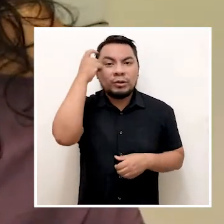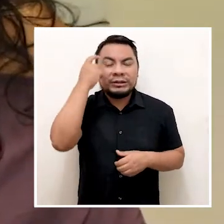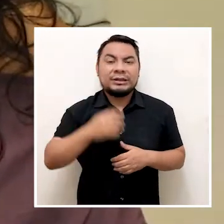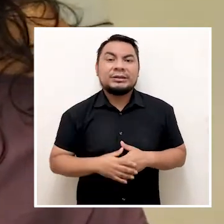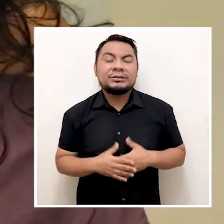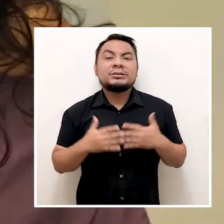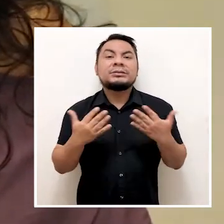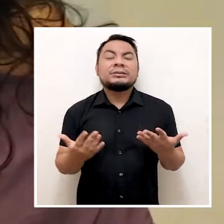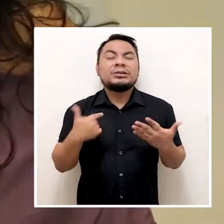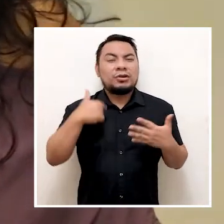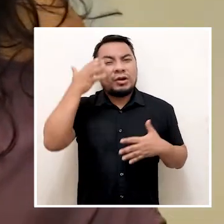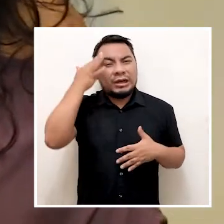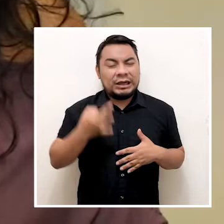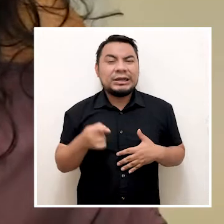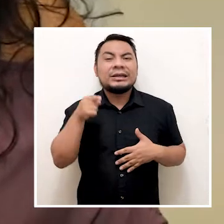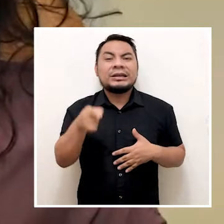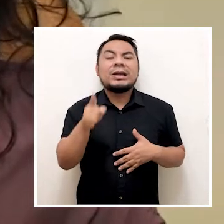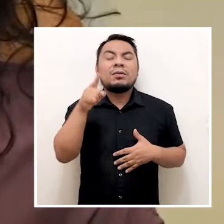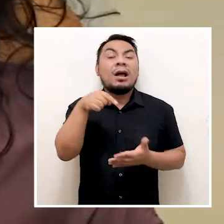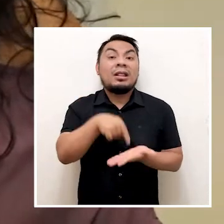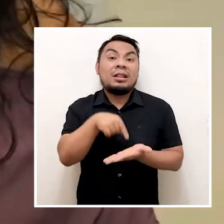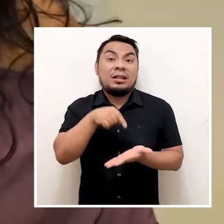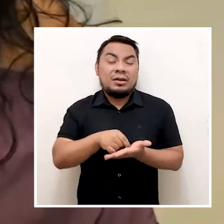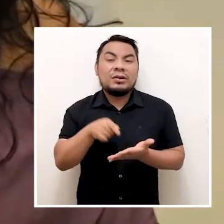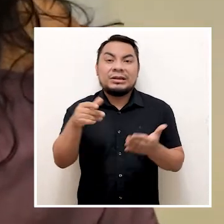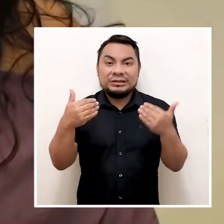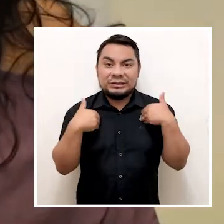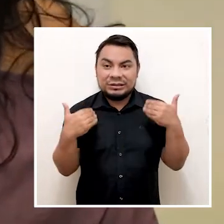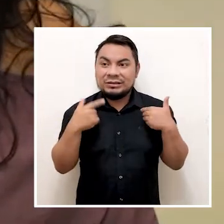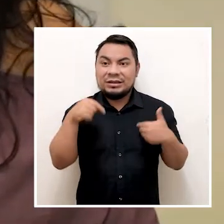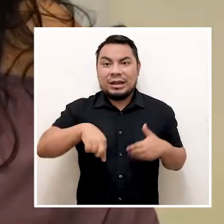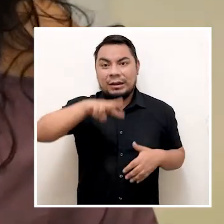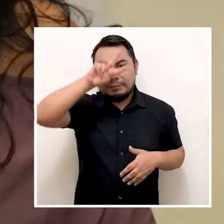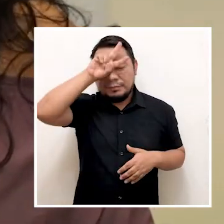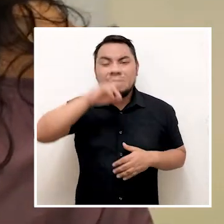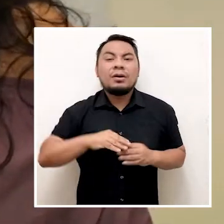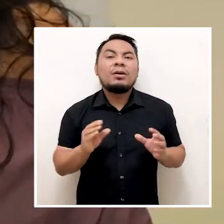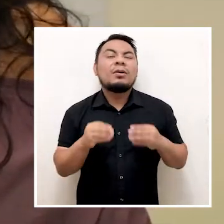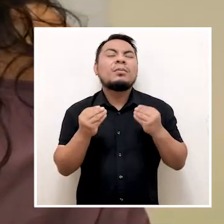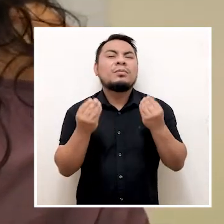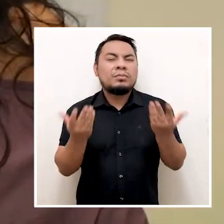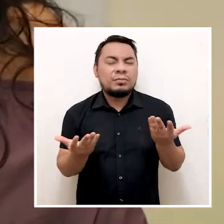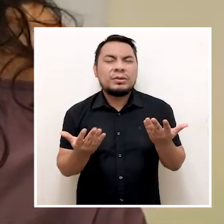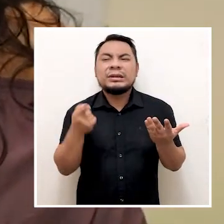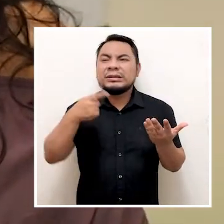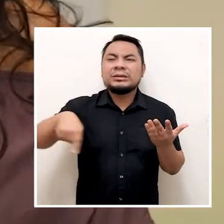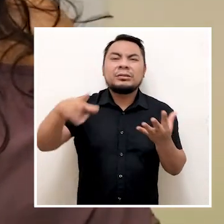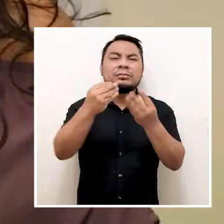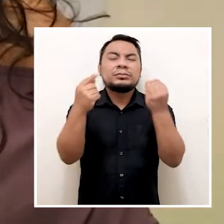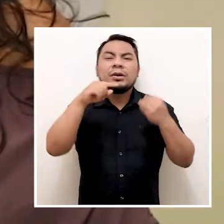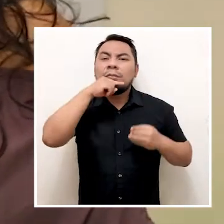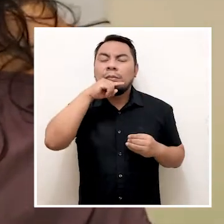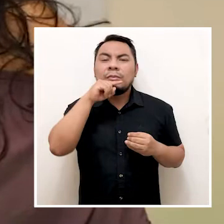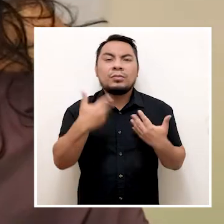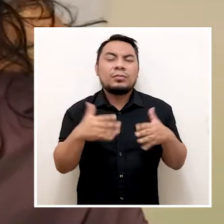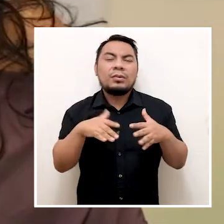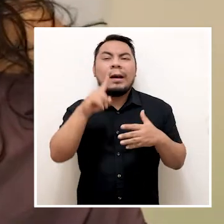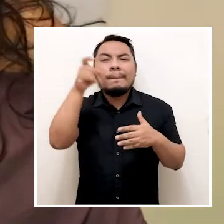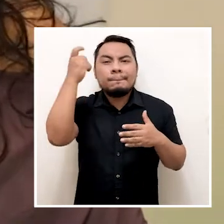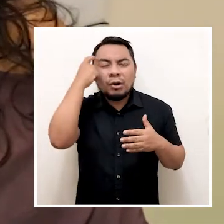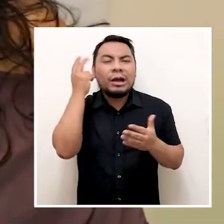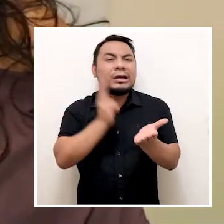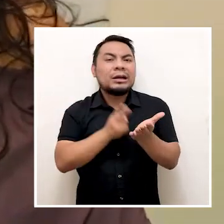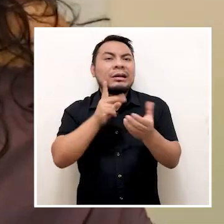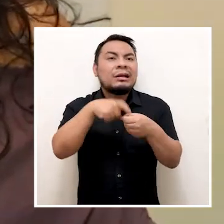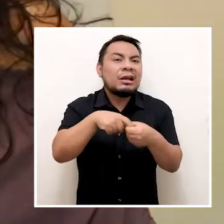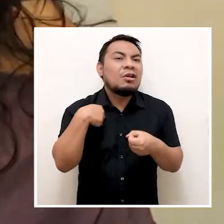participamos en política. Yo creo que esa es una deuda que tiene el Estado peruano por, digamos, miles de mujeres